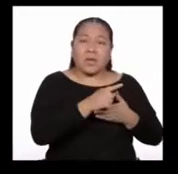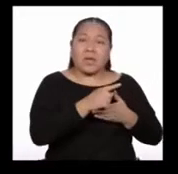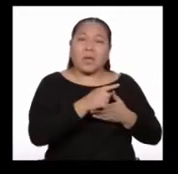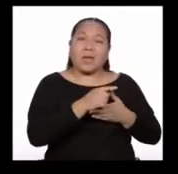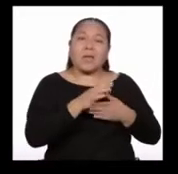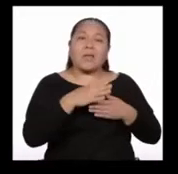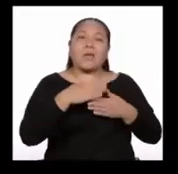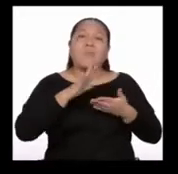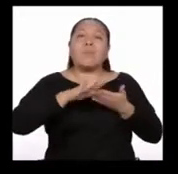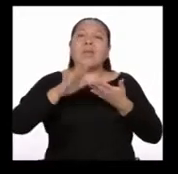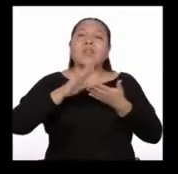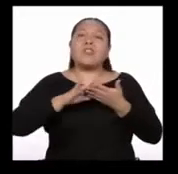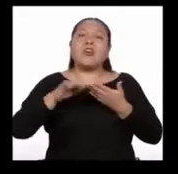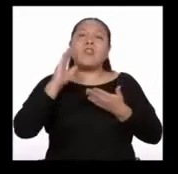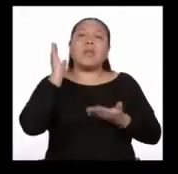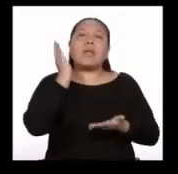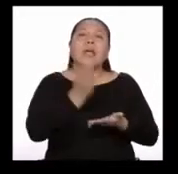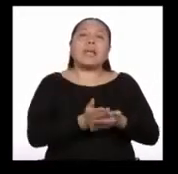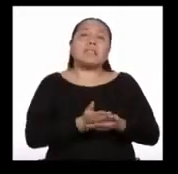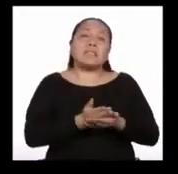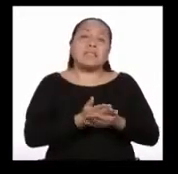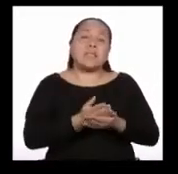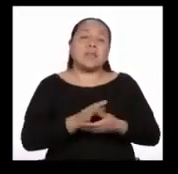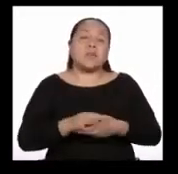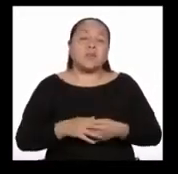juzgada.